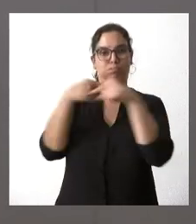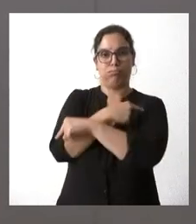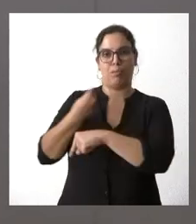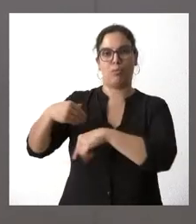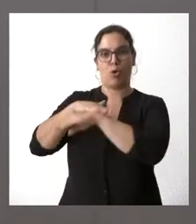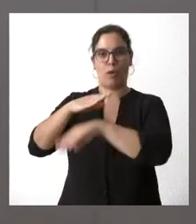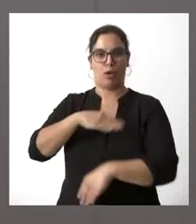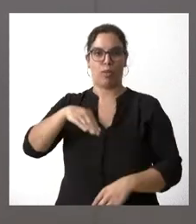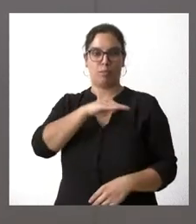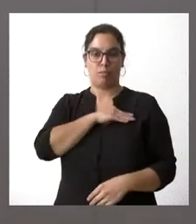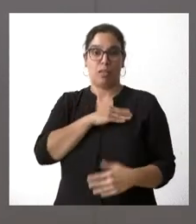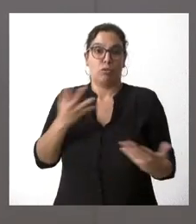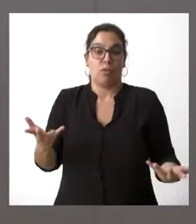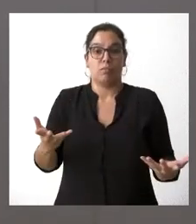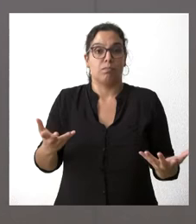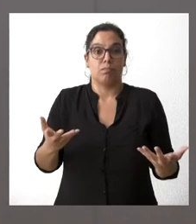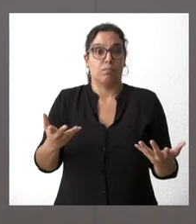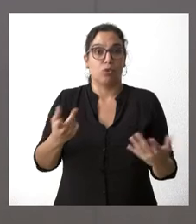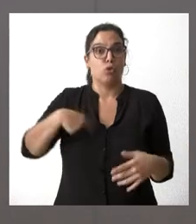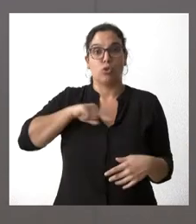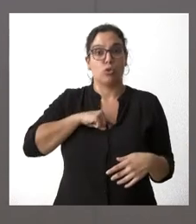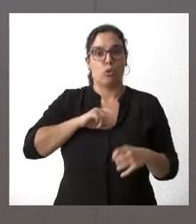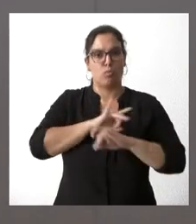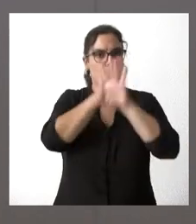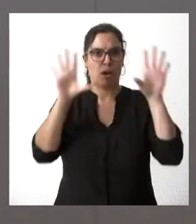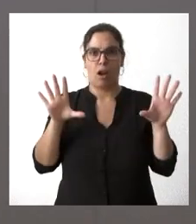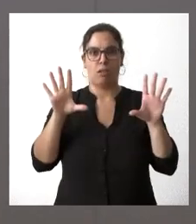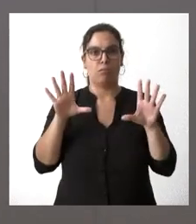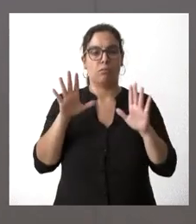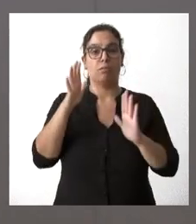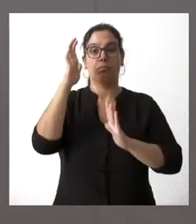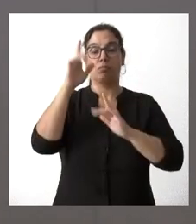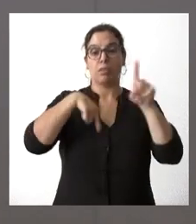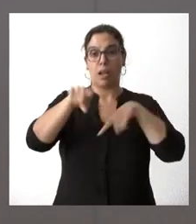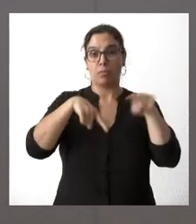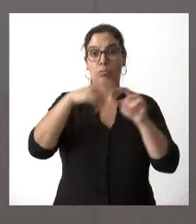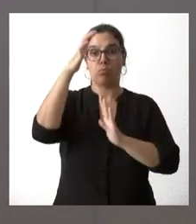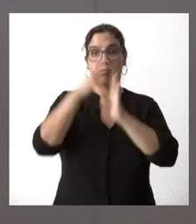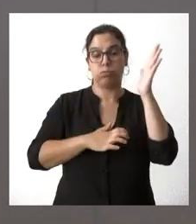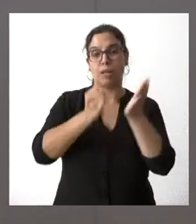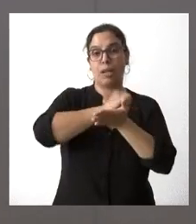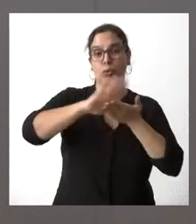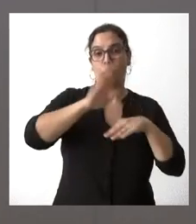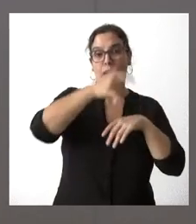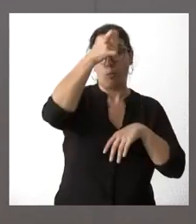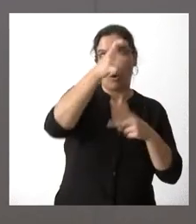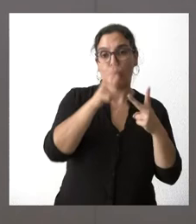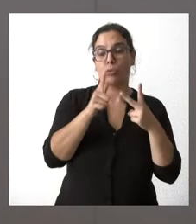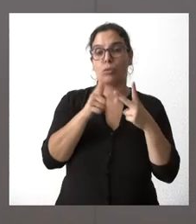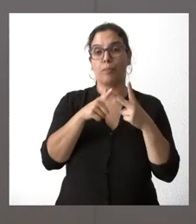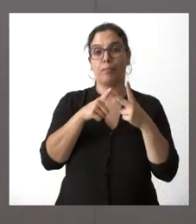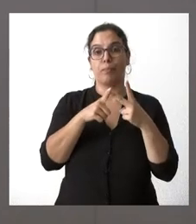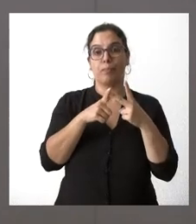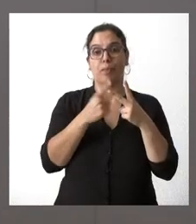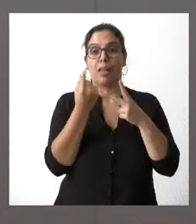se refiere y por tanto la nuestra es muy clara. El bono transporte rural gratuito, la reducción del